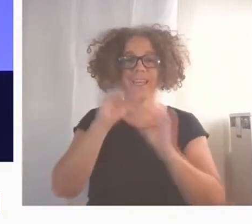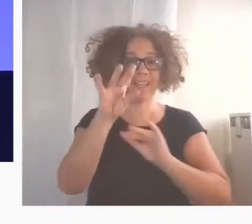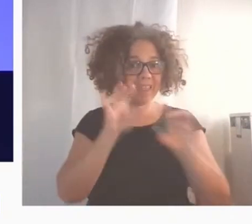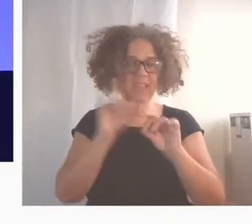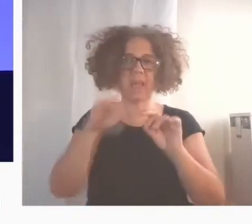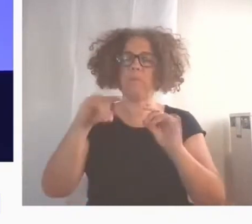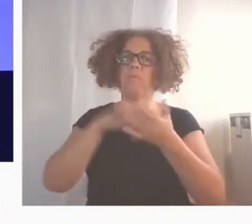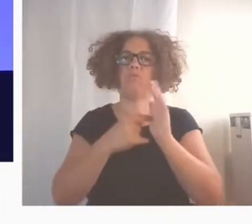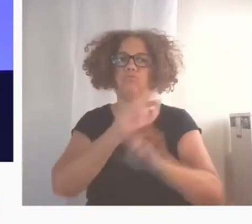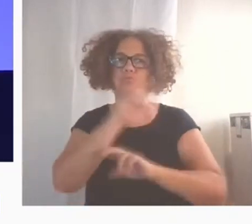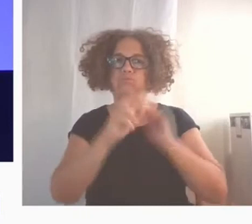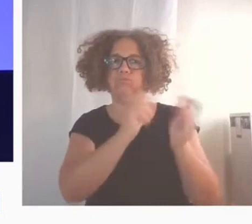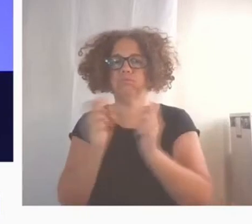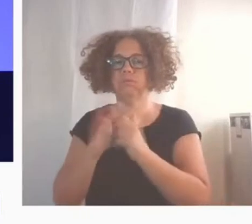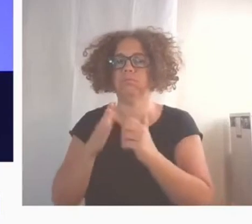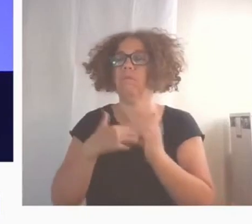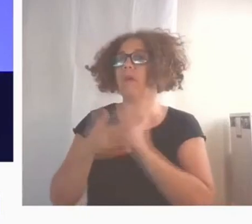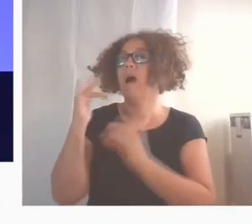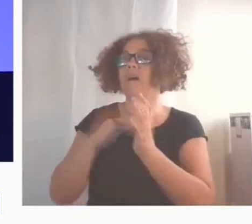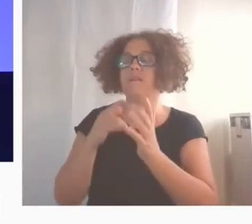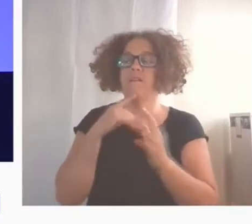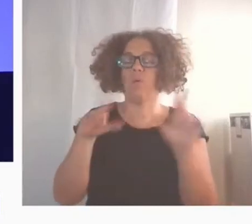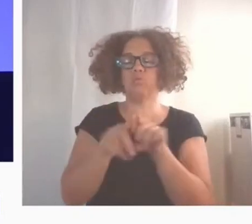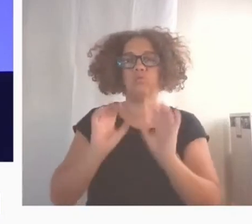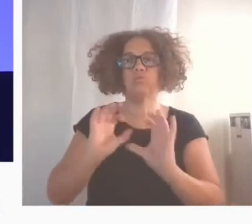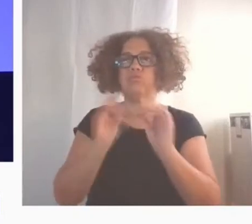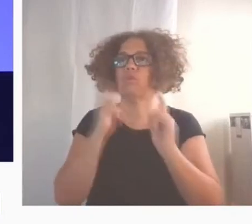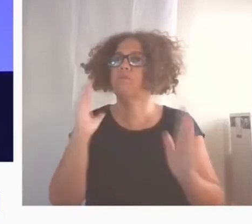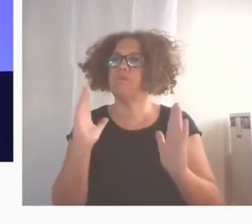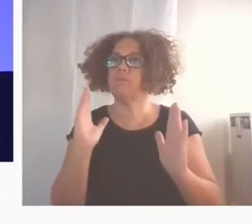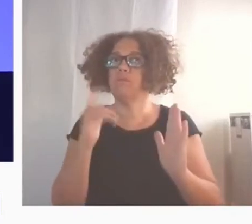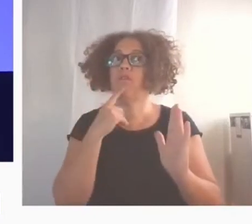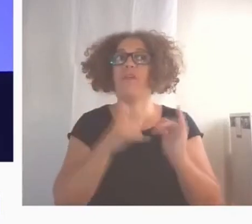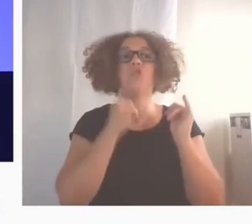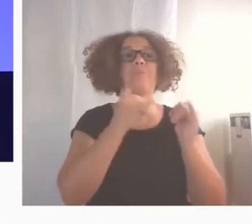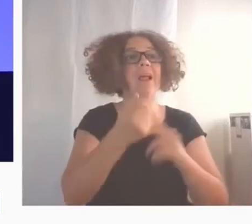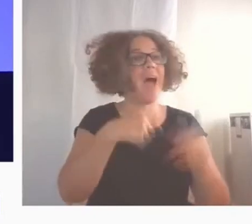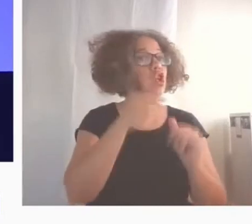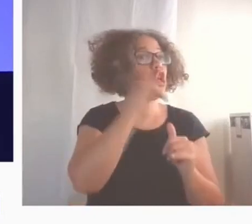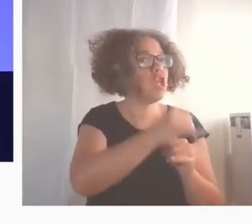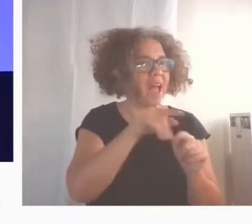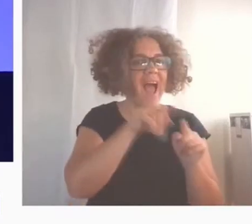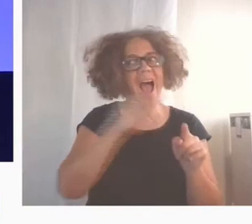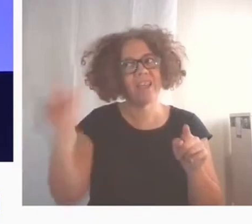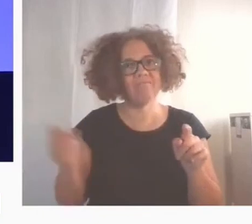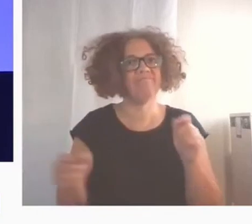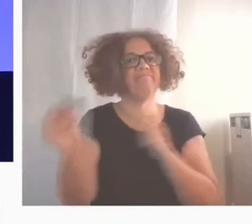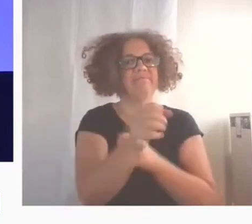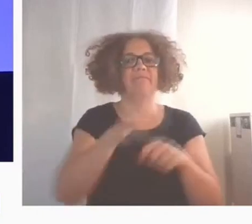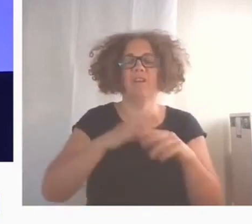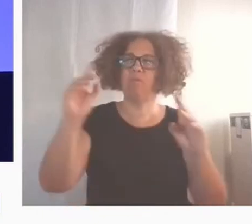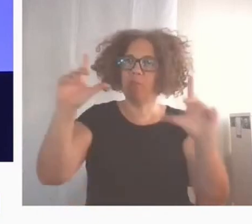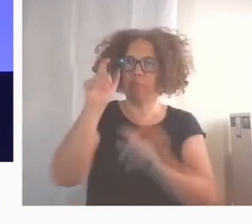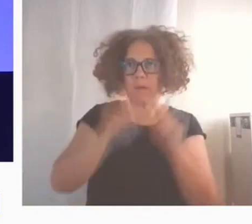Allí donde el Estado o donde los mercados no llegan, allí llegan ellos, poniendo a las personas en el centro, planteando